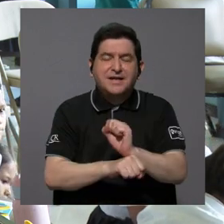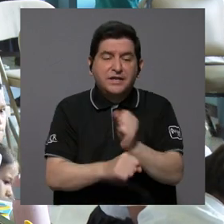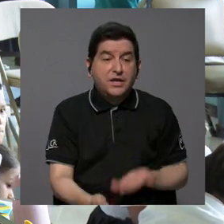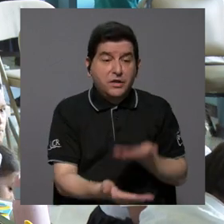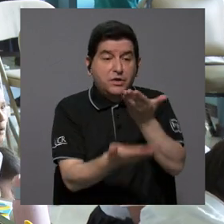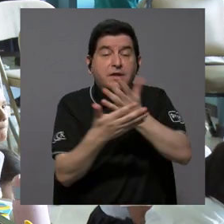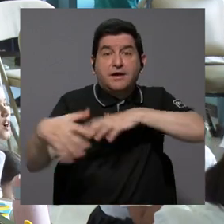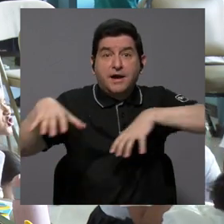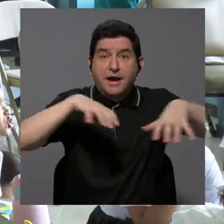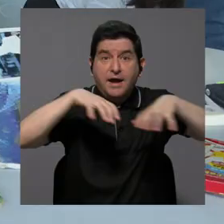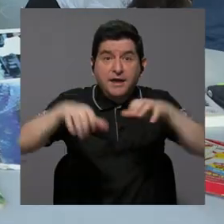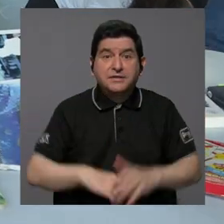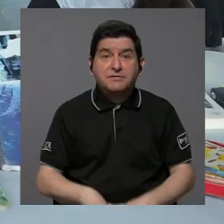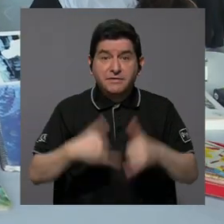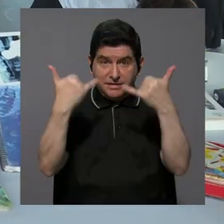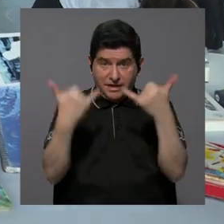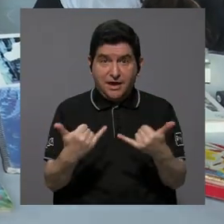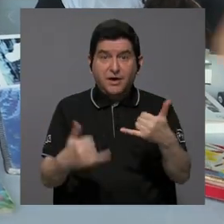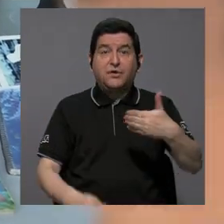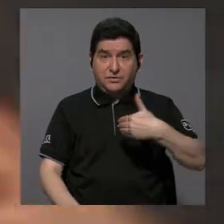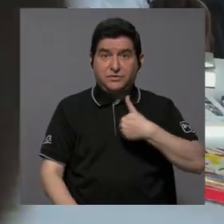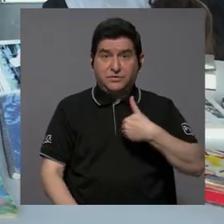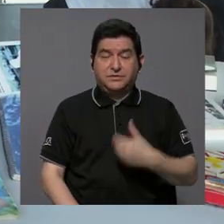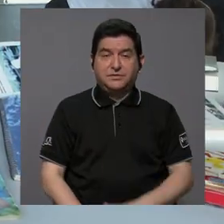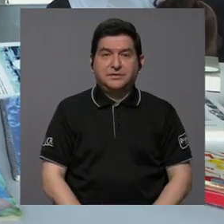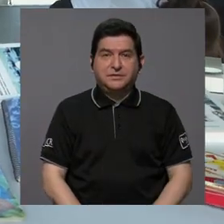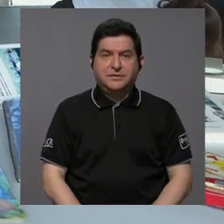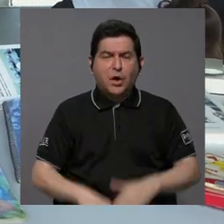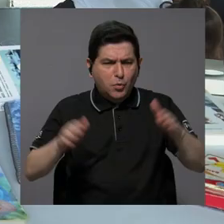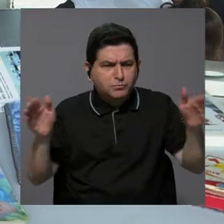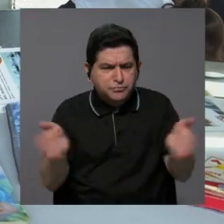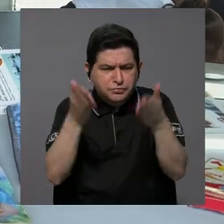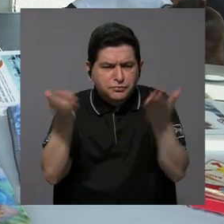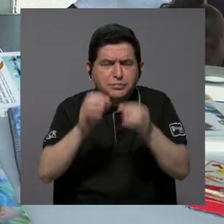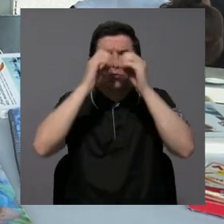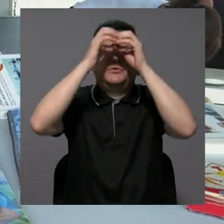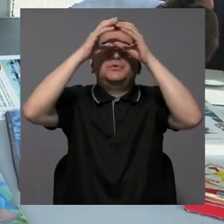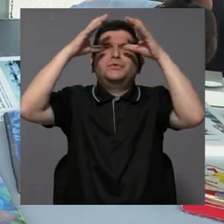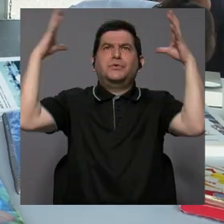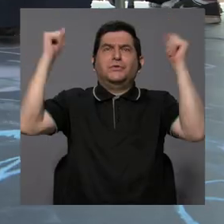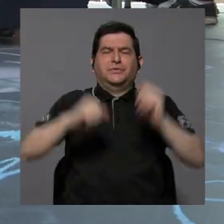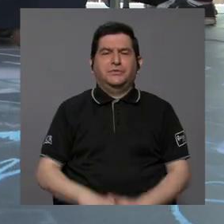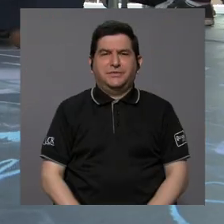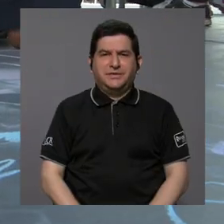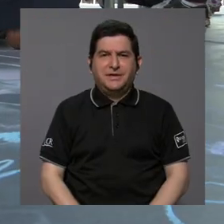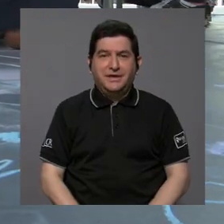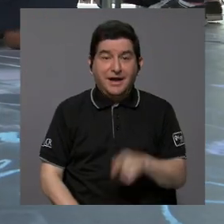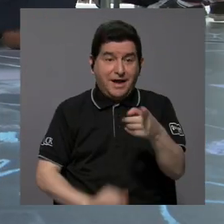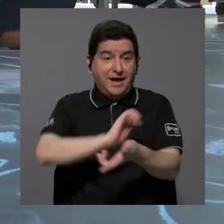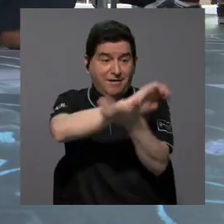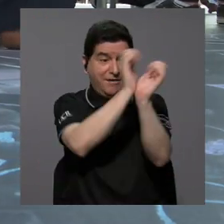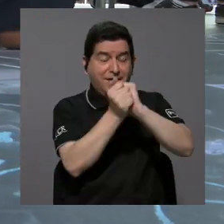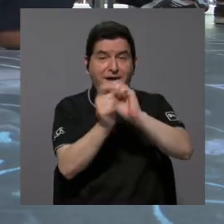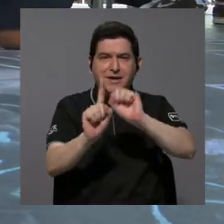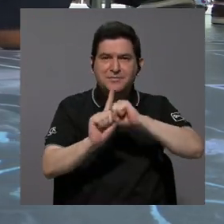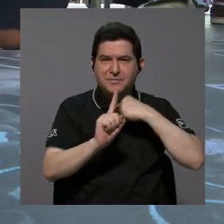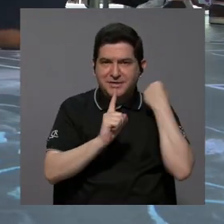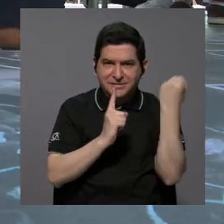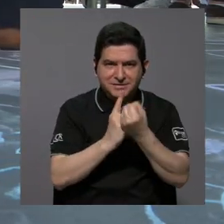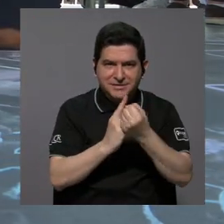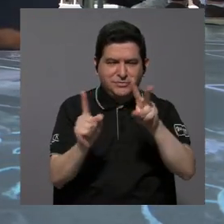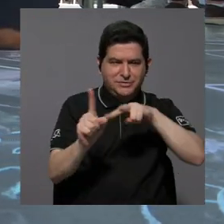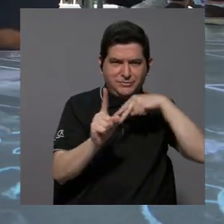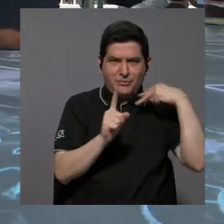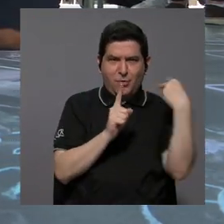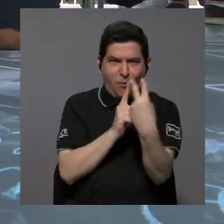actividades como las que tenemos acá, realmente les incentiva esa imaginación. Y hace, les cambia el panorama o la perspectiva que ellos